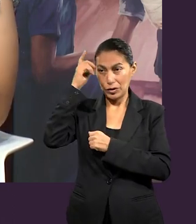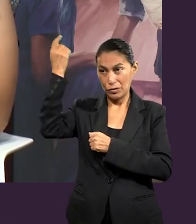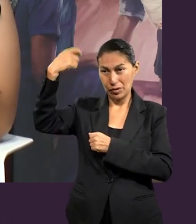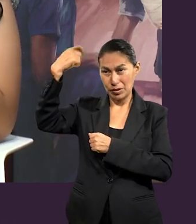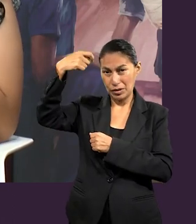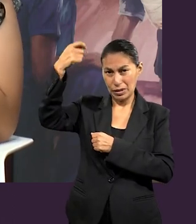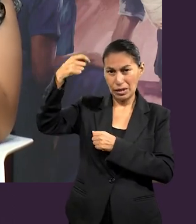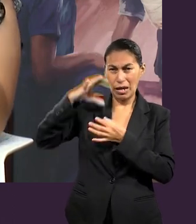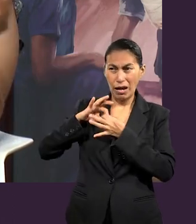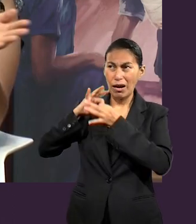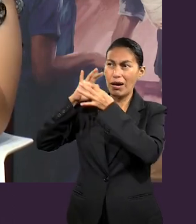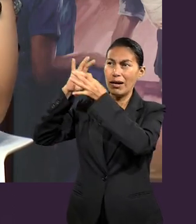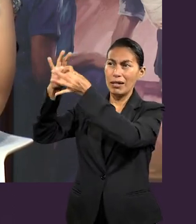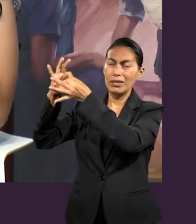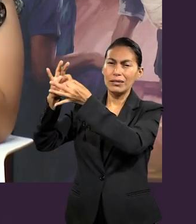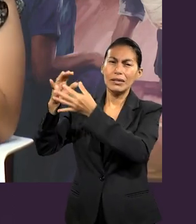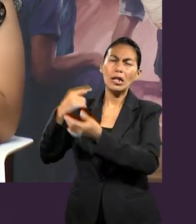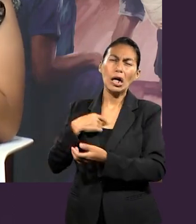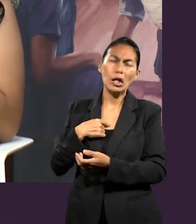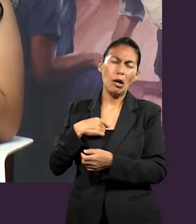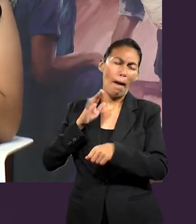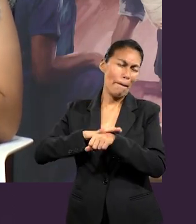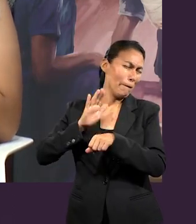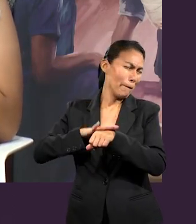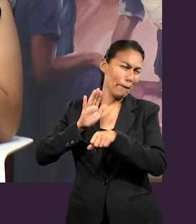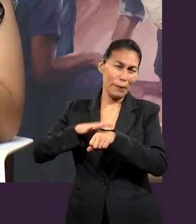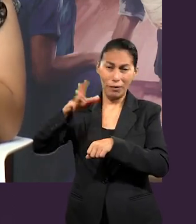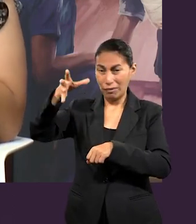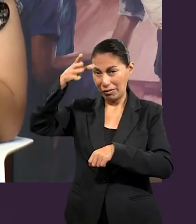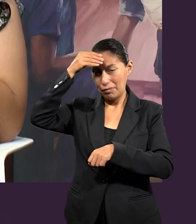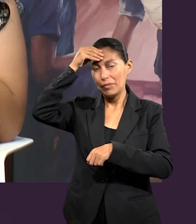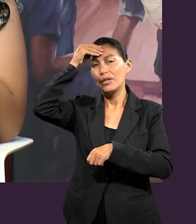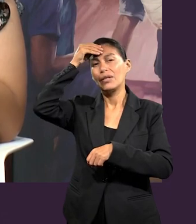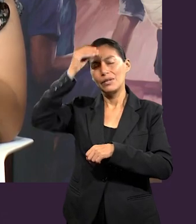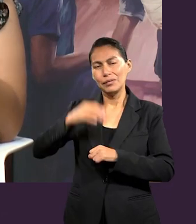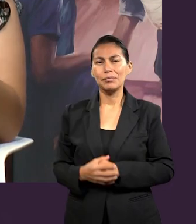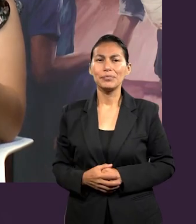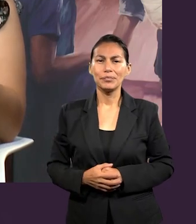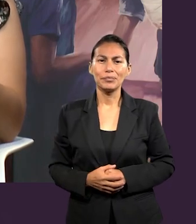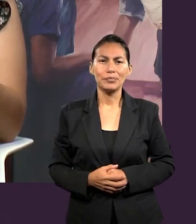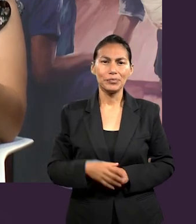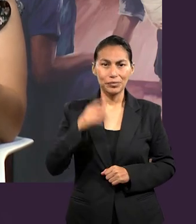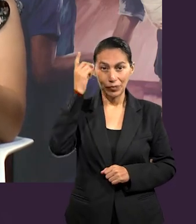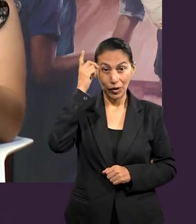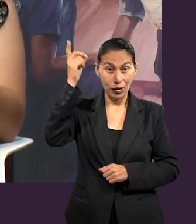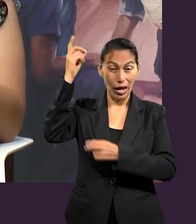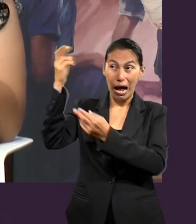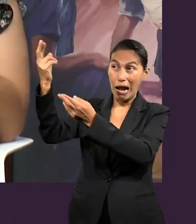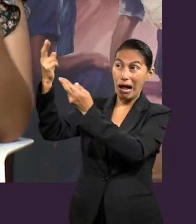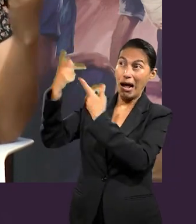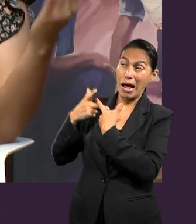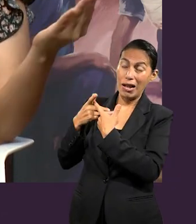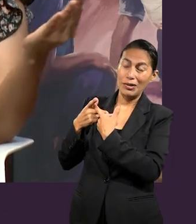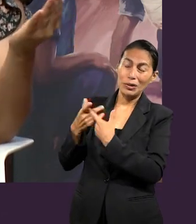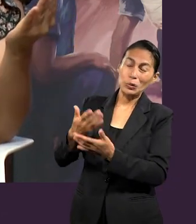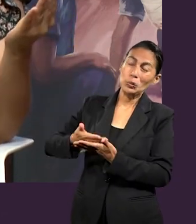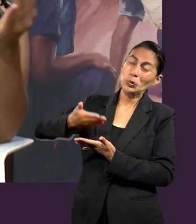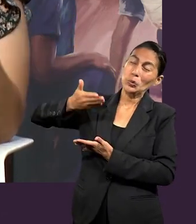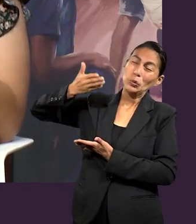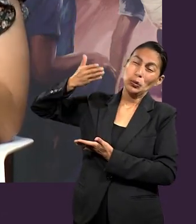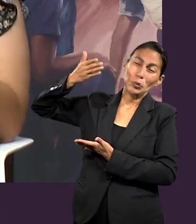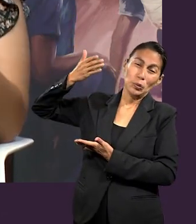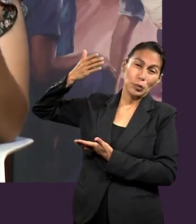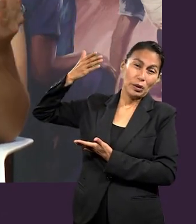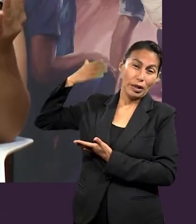en y para Cristo. Yo creo que me llevo hasta mucho más acerca de esta lección. Ya sabemos que Dios nos ha dado un regalo desde mucho antes.